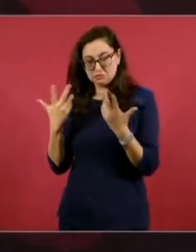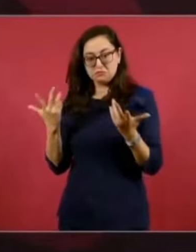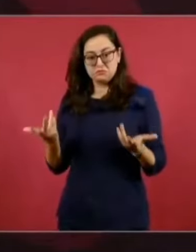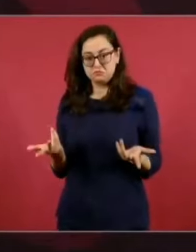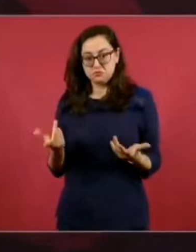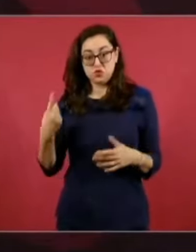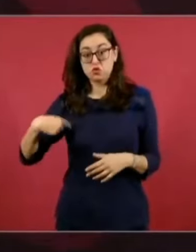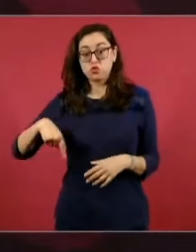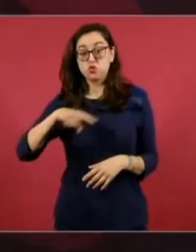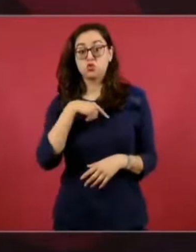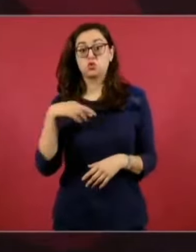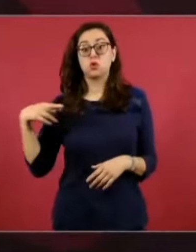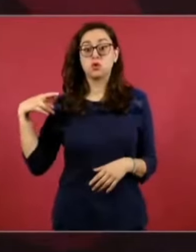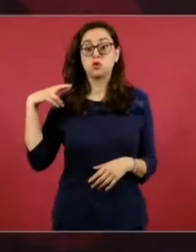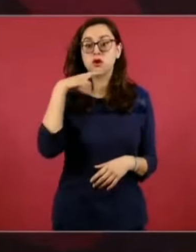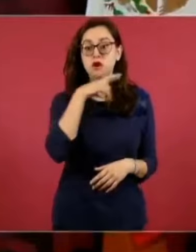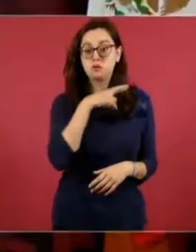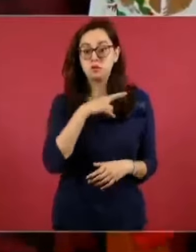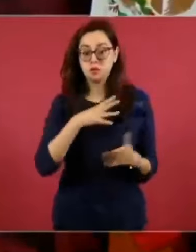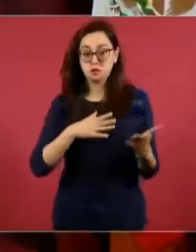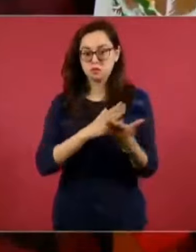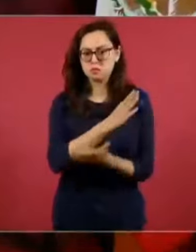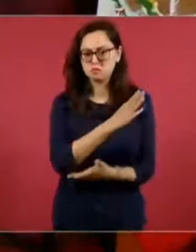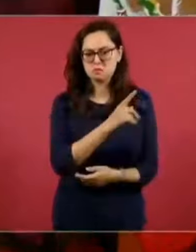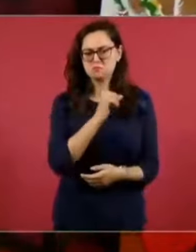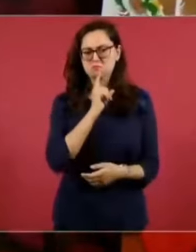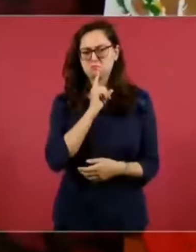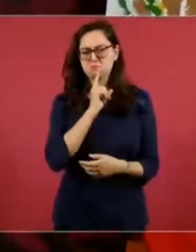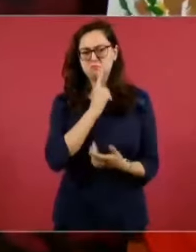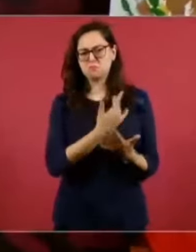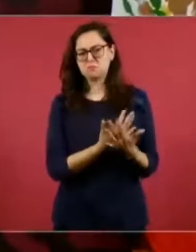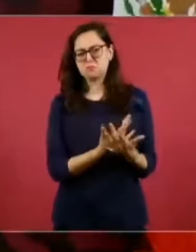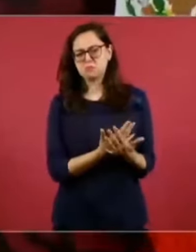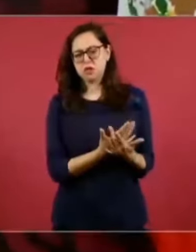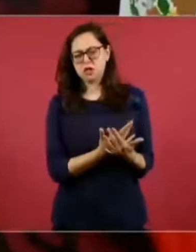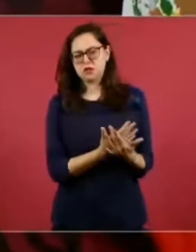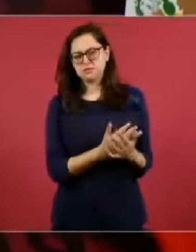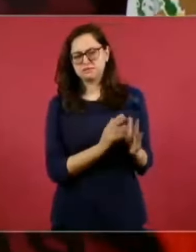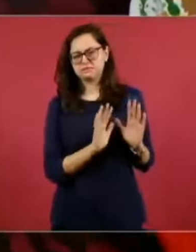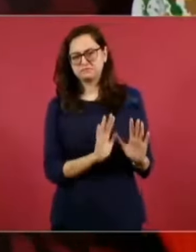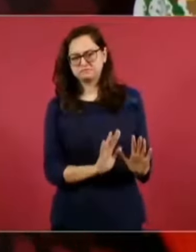de por medio de las elecciones y